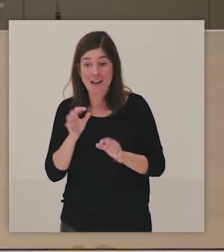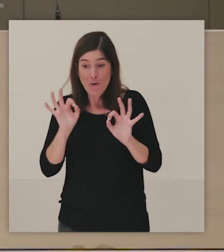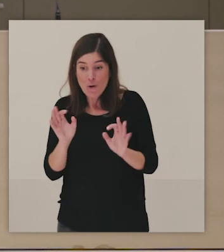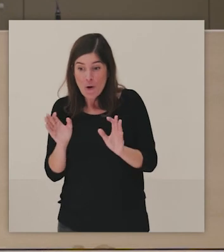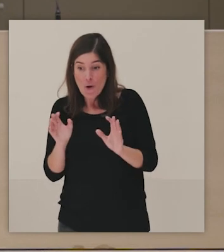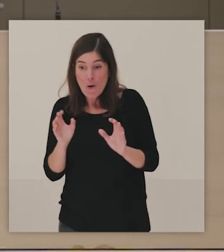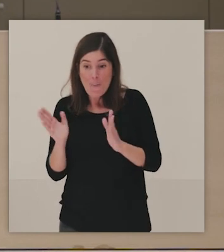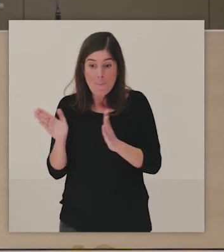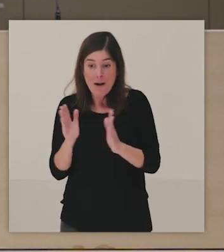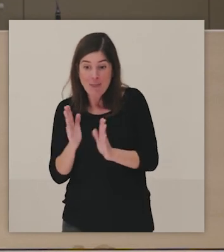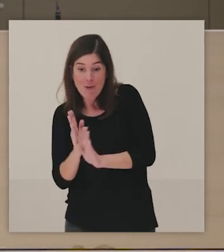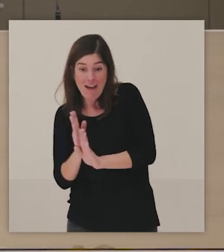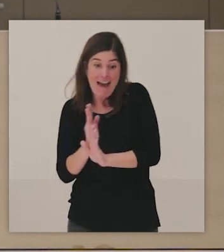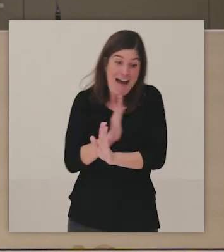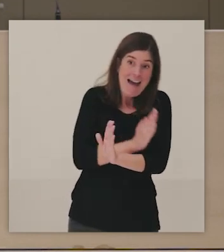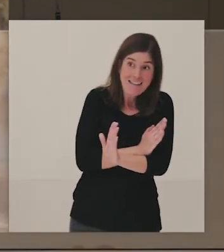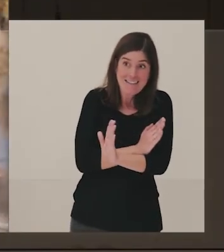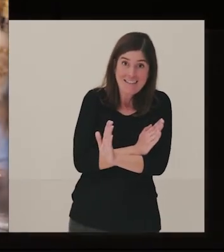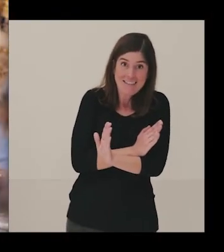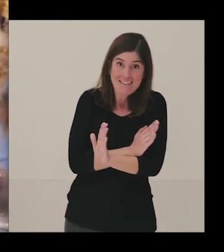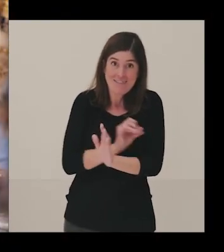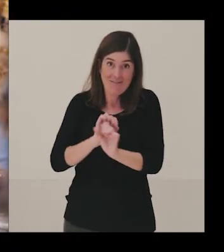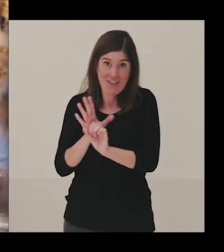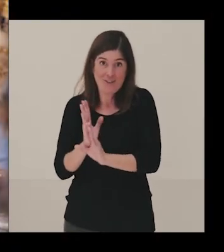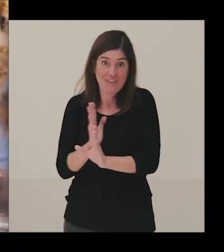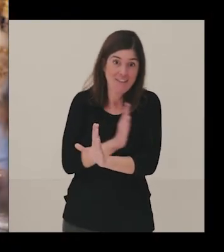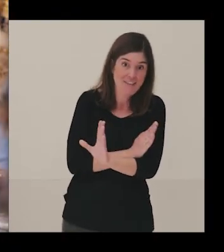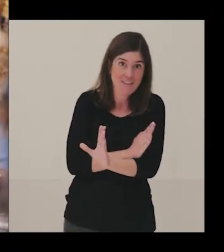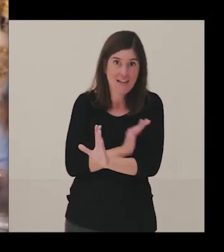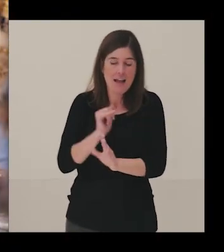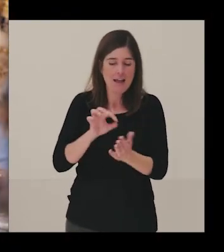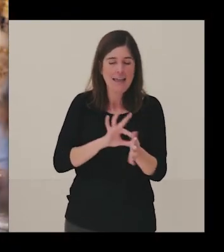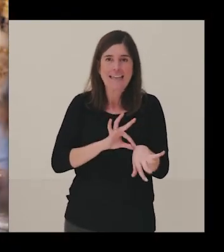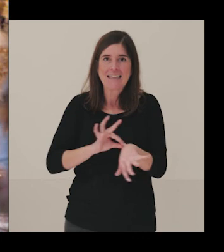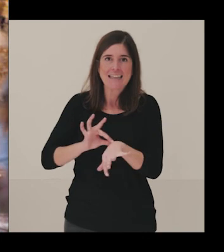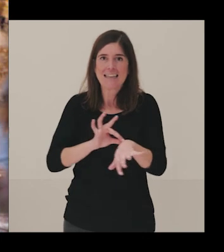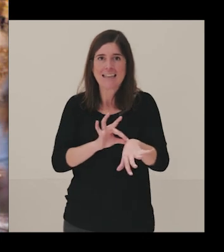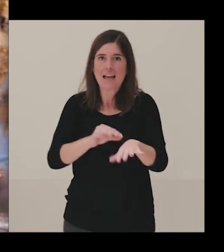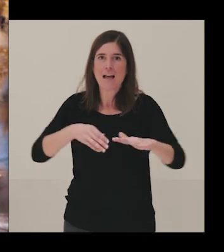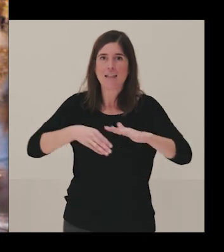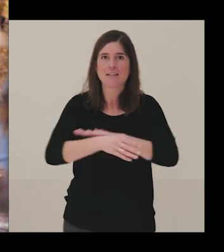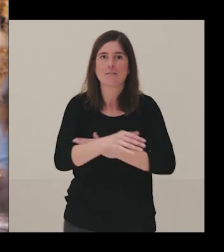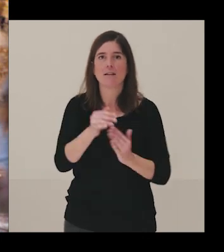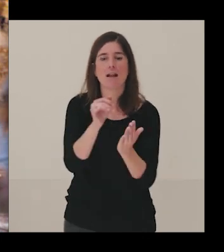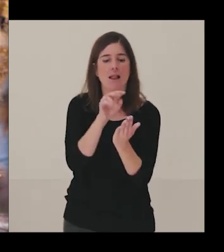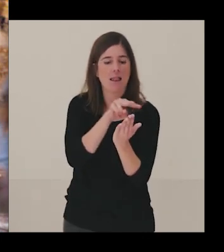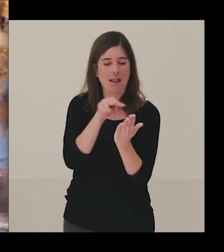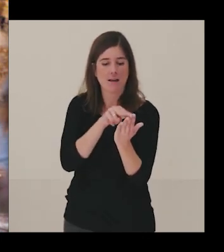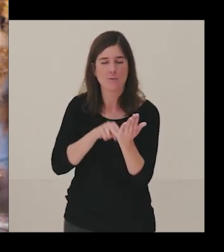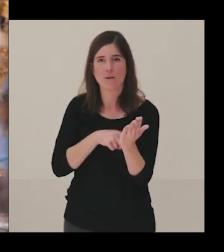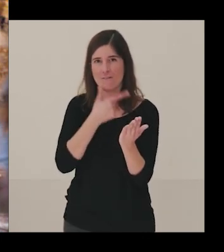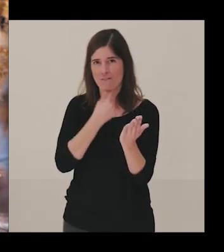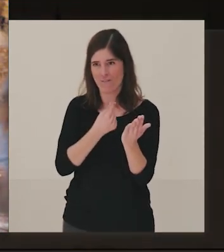y como hubo que retirar todo el papel, pero bueno, esta guía accesible en lectura fácil la hicimos en colaboración con plena